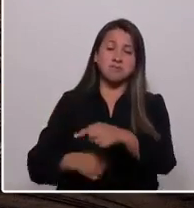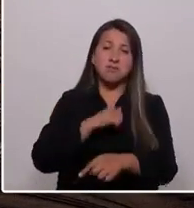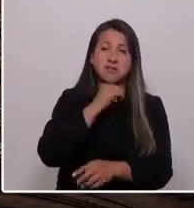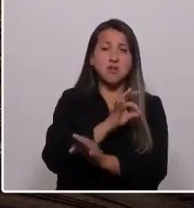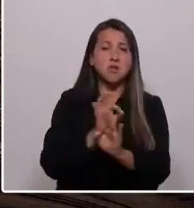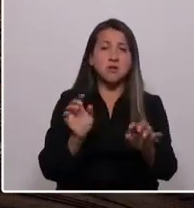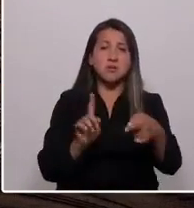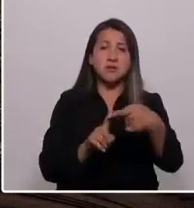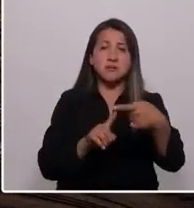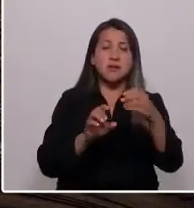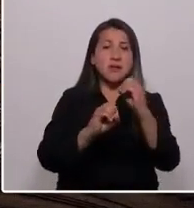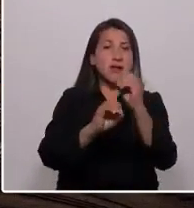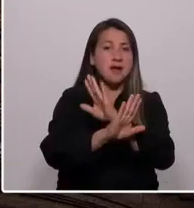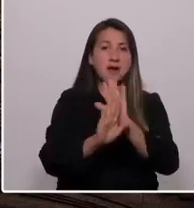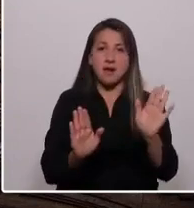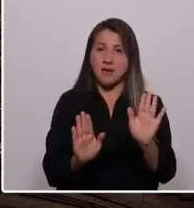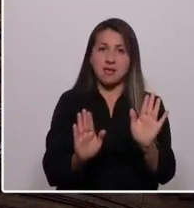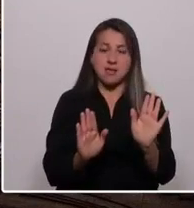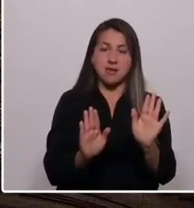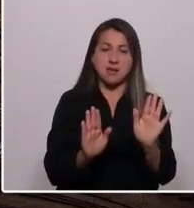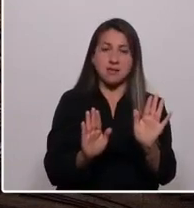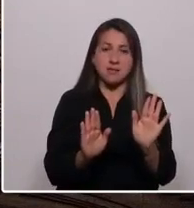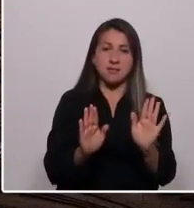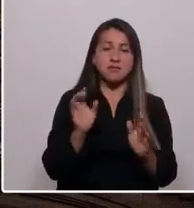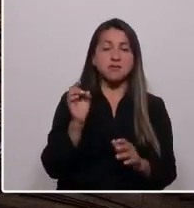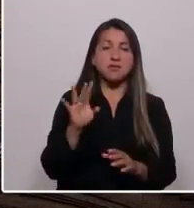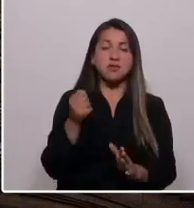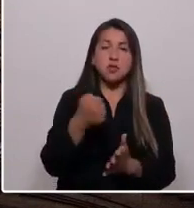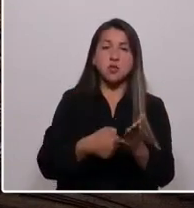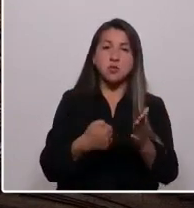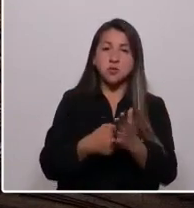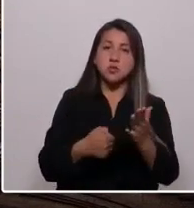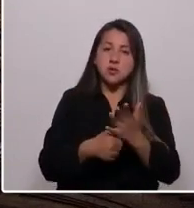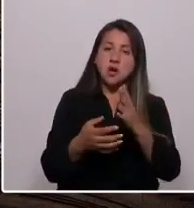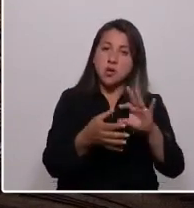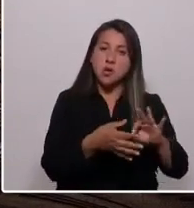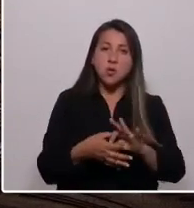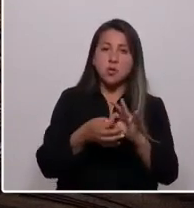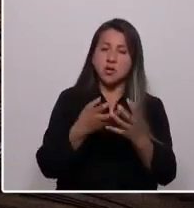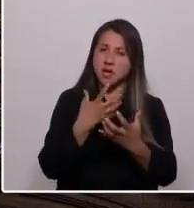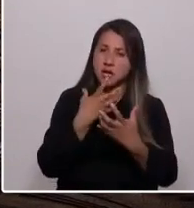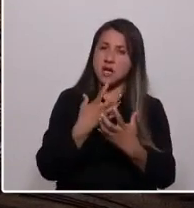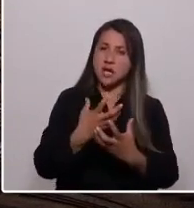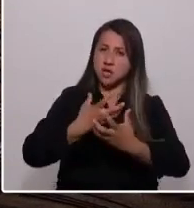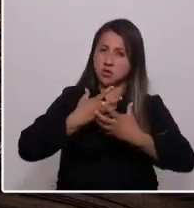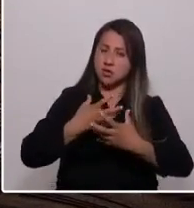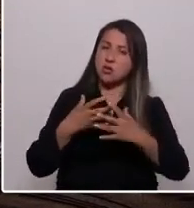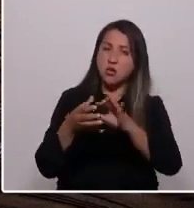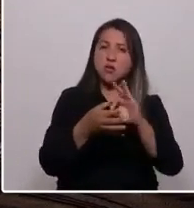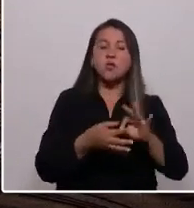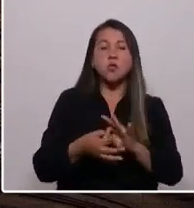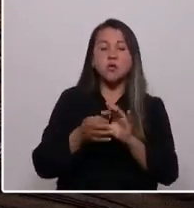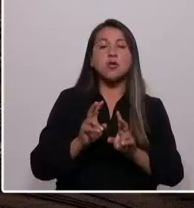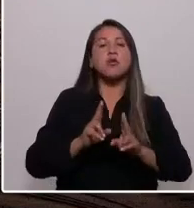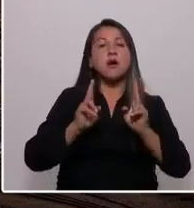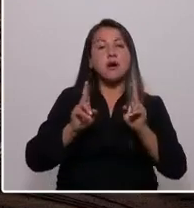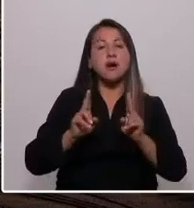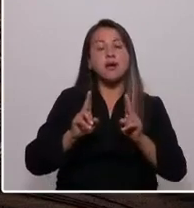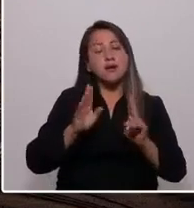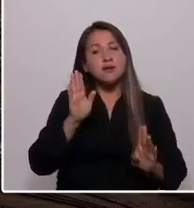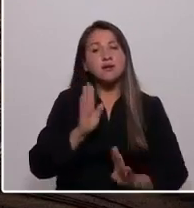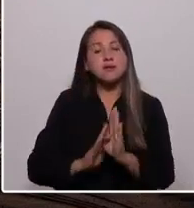en nada similar en Chile. Recordé la lucha compartida, el grito contenido que nos une y el anhelo de que todo esto sea bello,